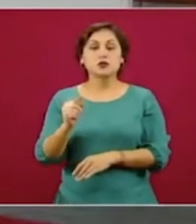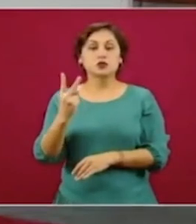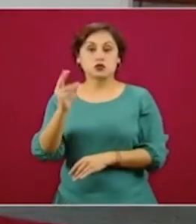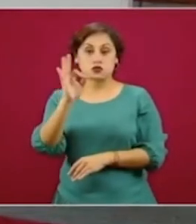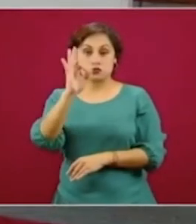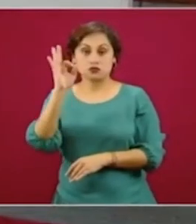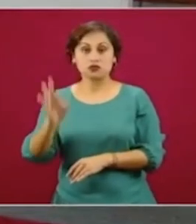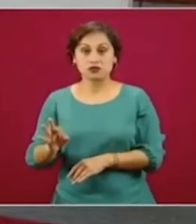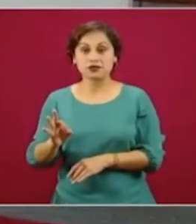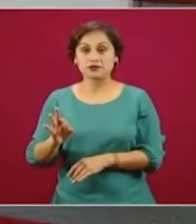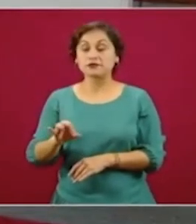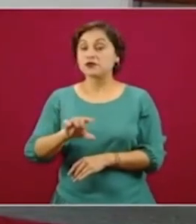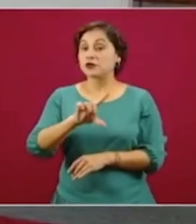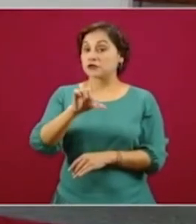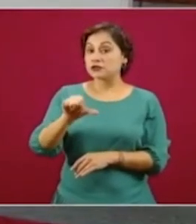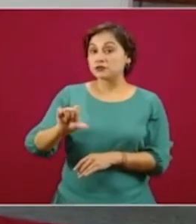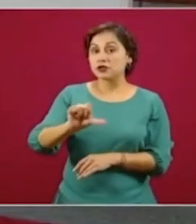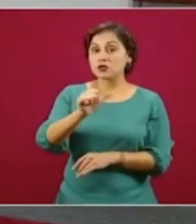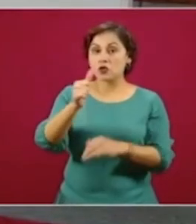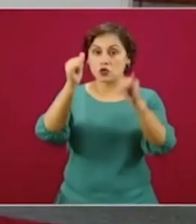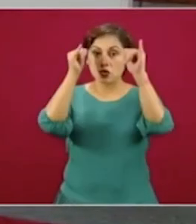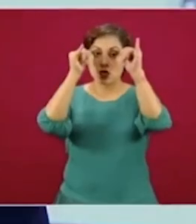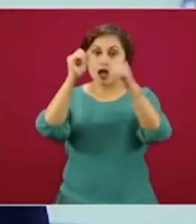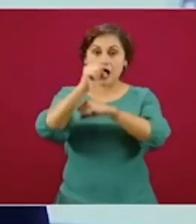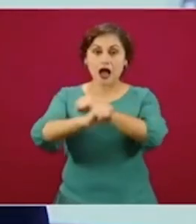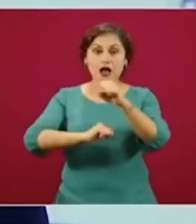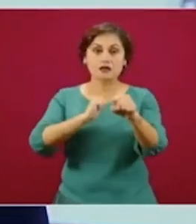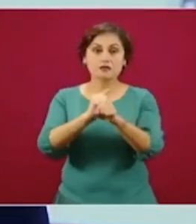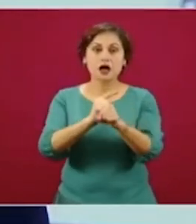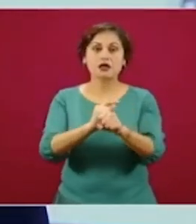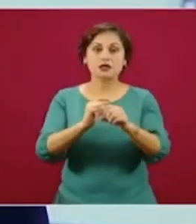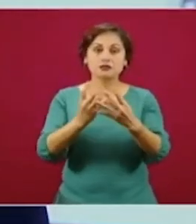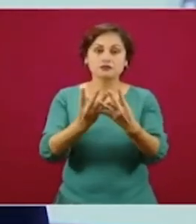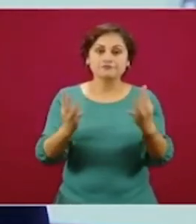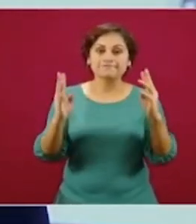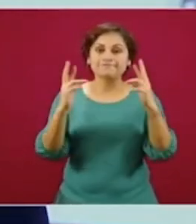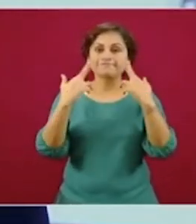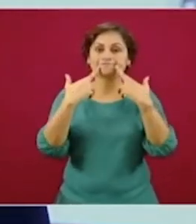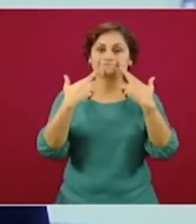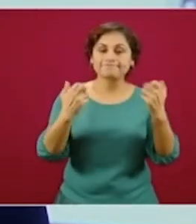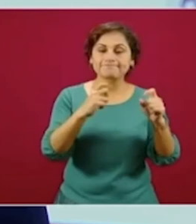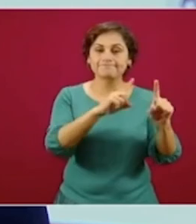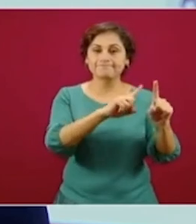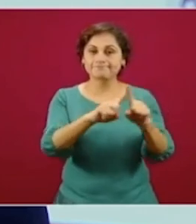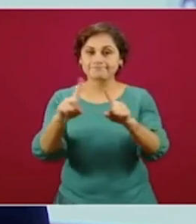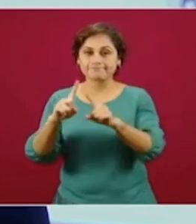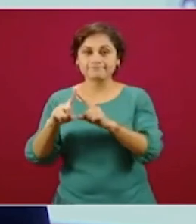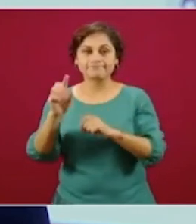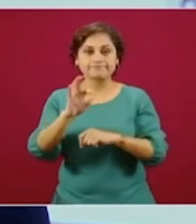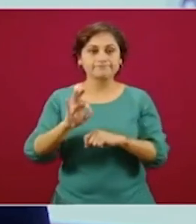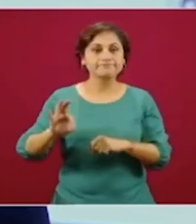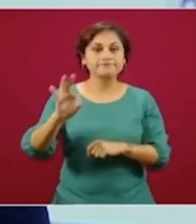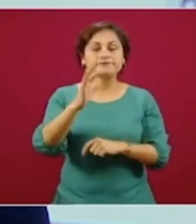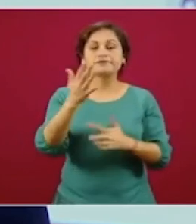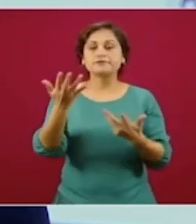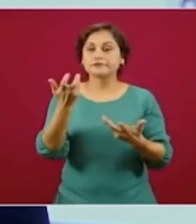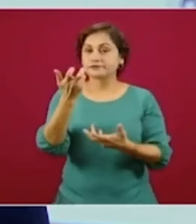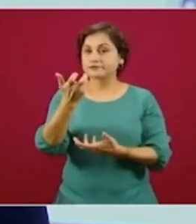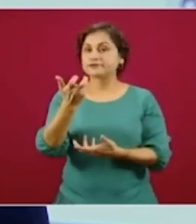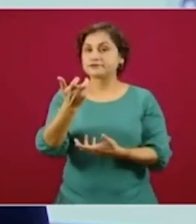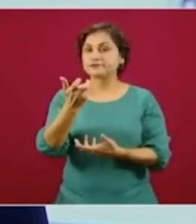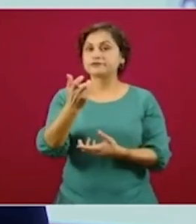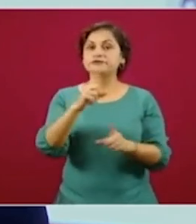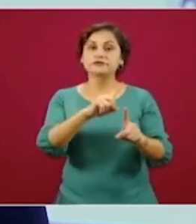Después viene la actividad pecuaria, la ganadería, la avicultura y los